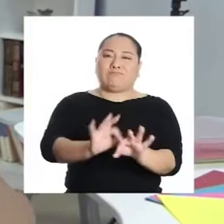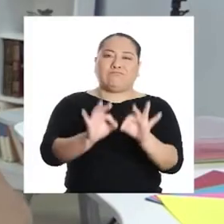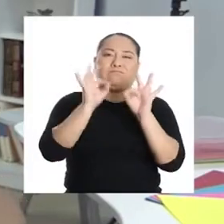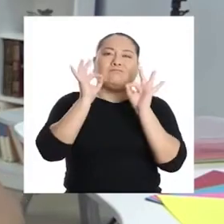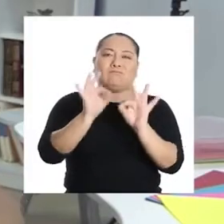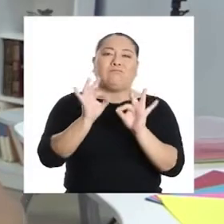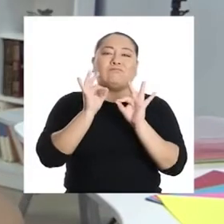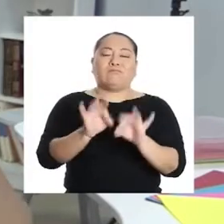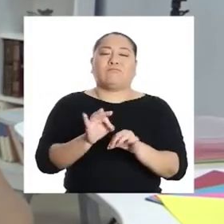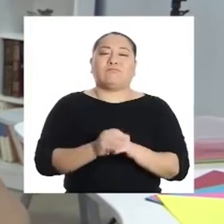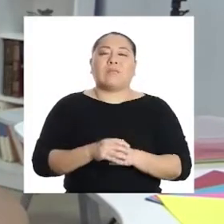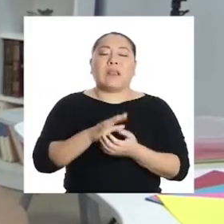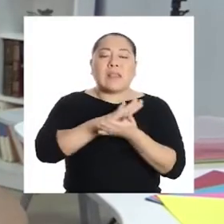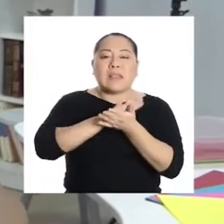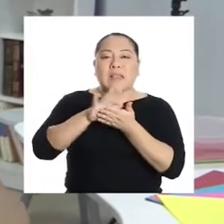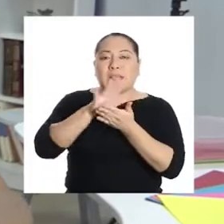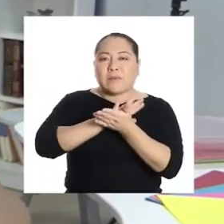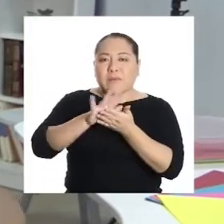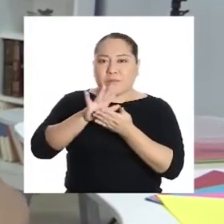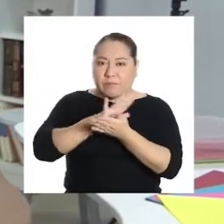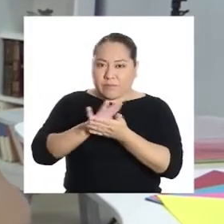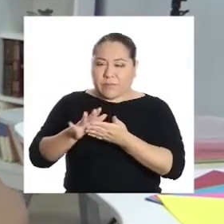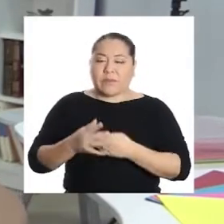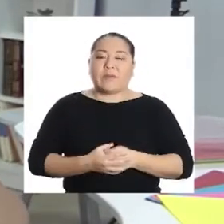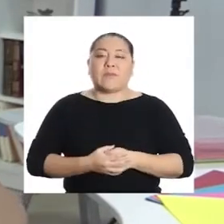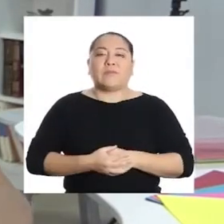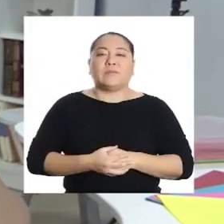eficacia de desinfección.